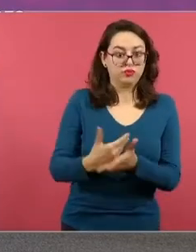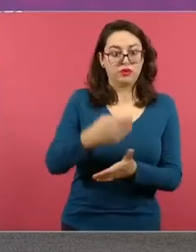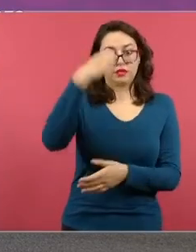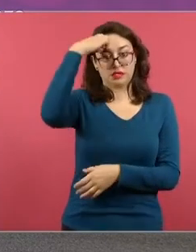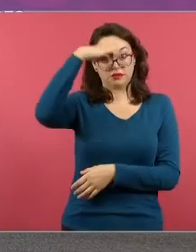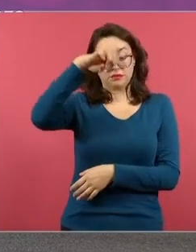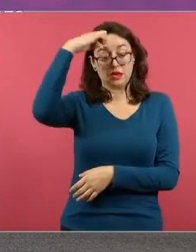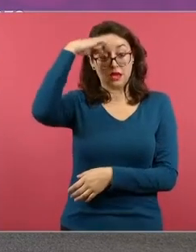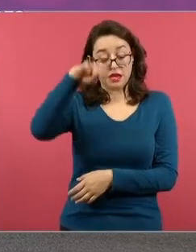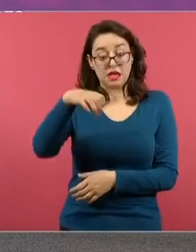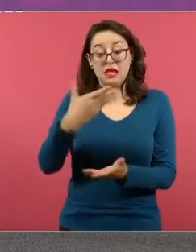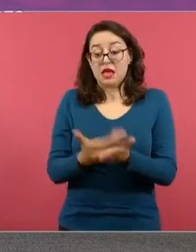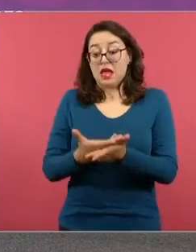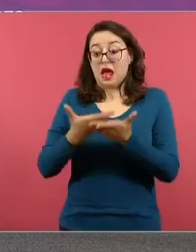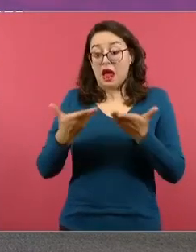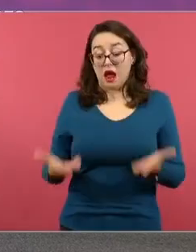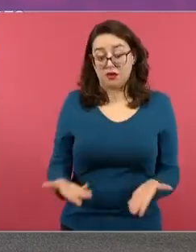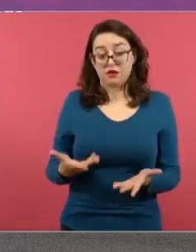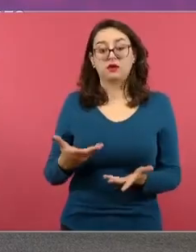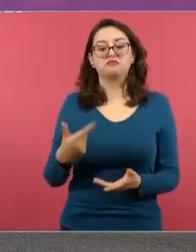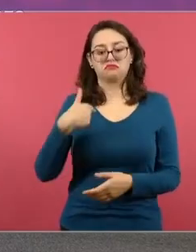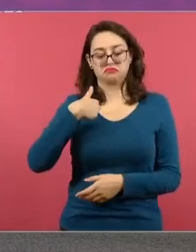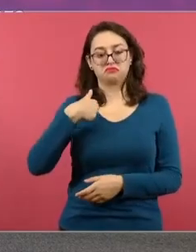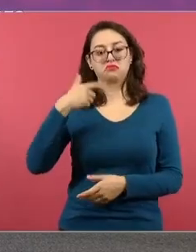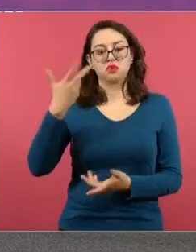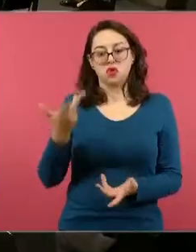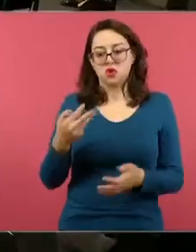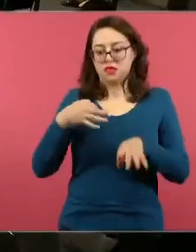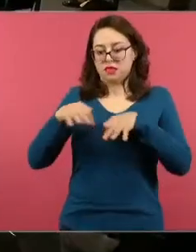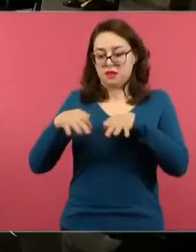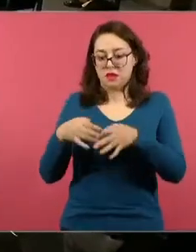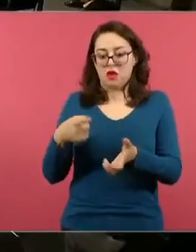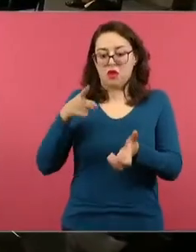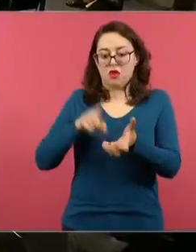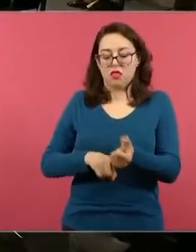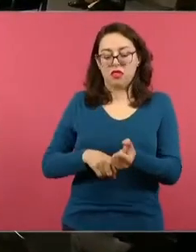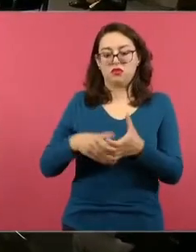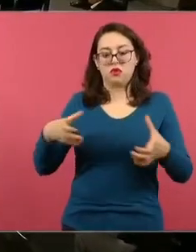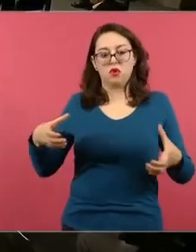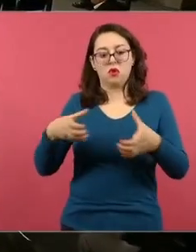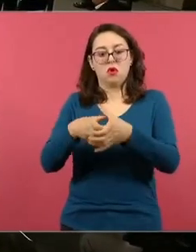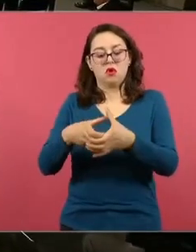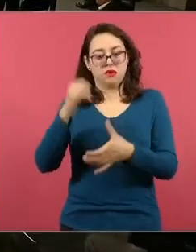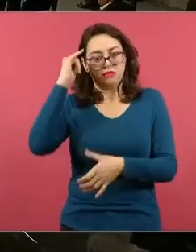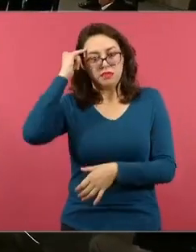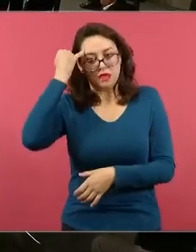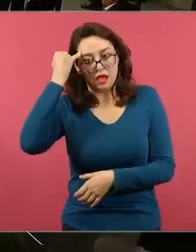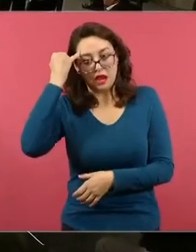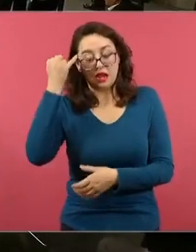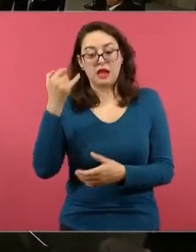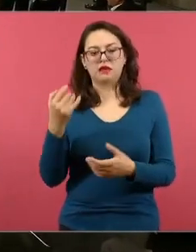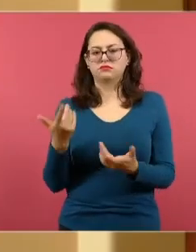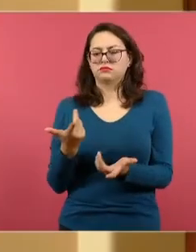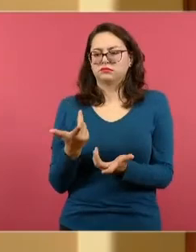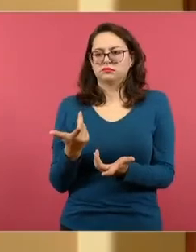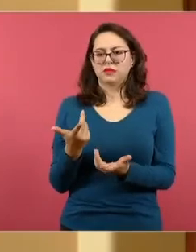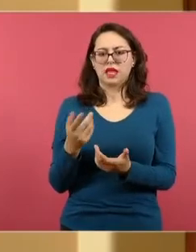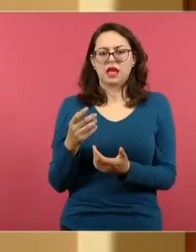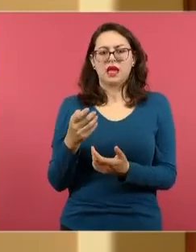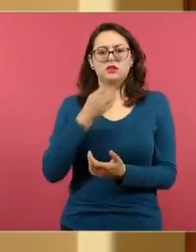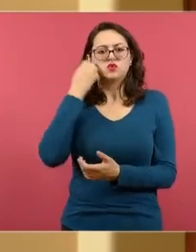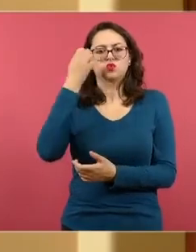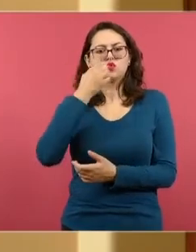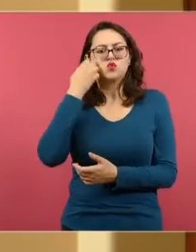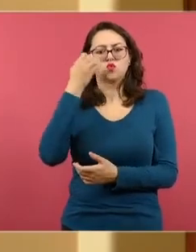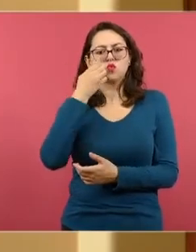docente multigrado. Voy a dar un poco de contexto a qué me refiero con escuelas multigrado. En México hay alrededor